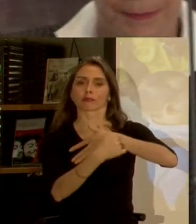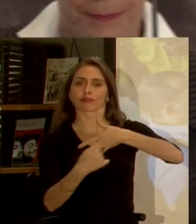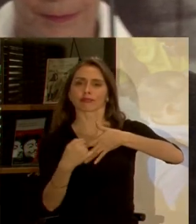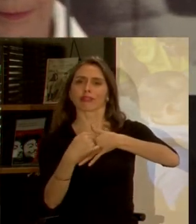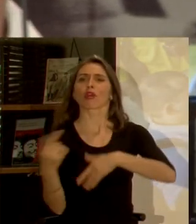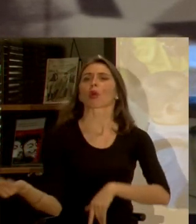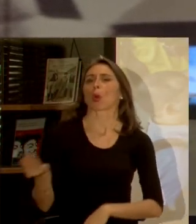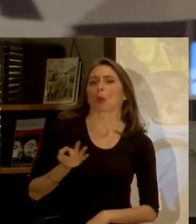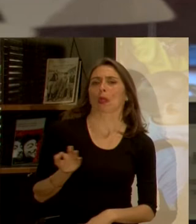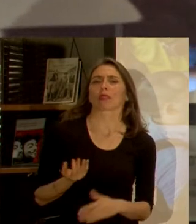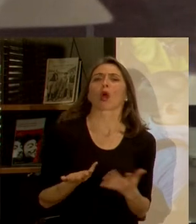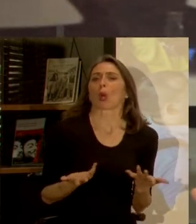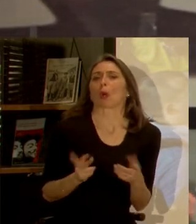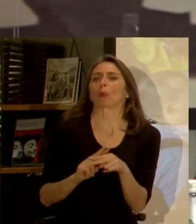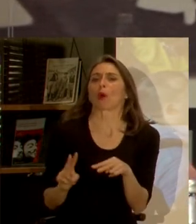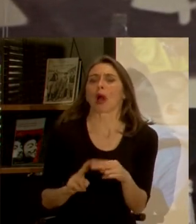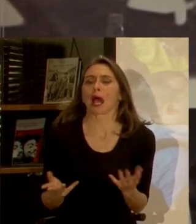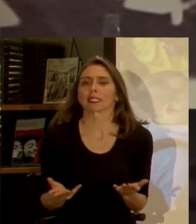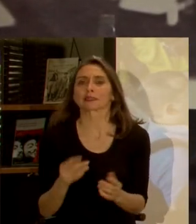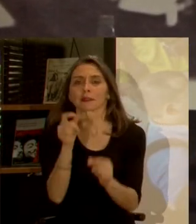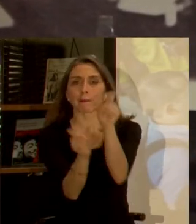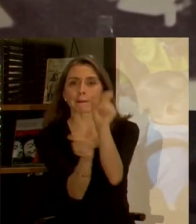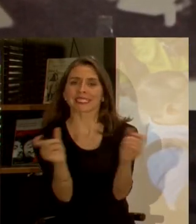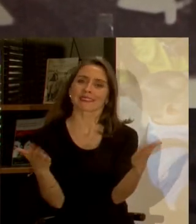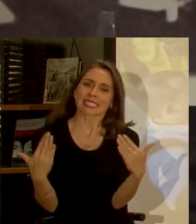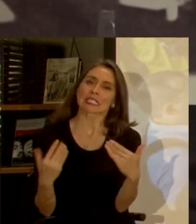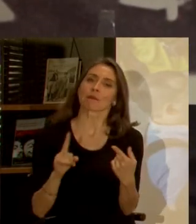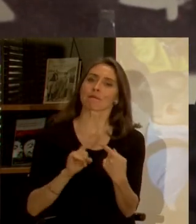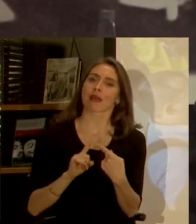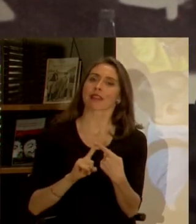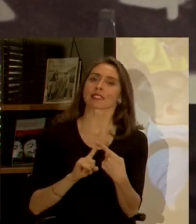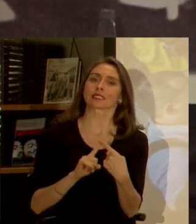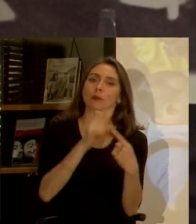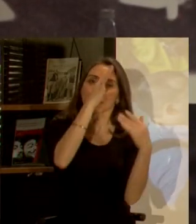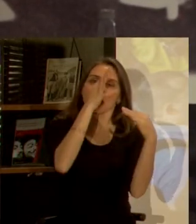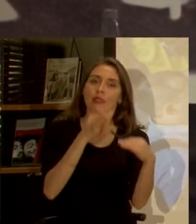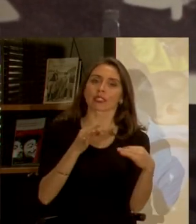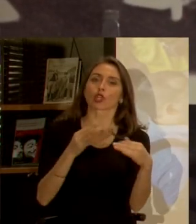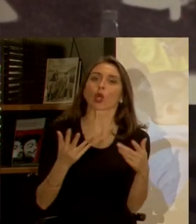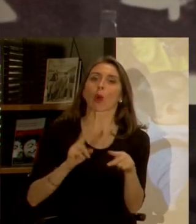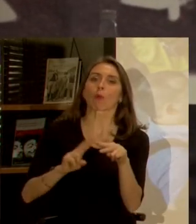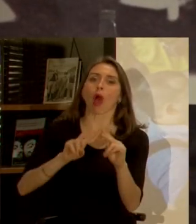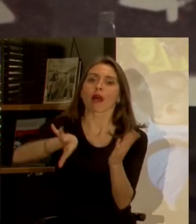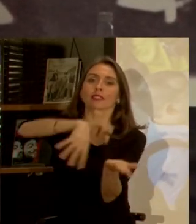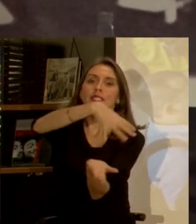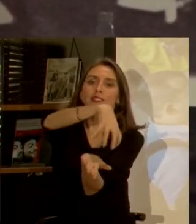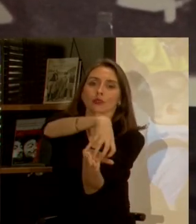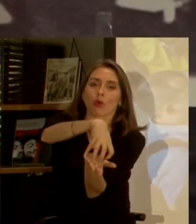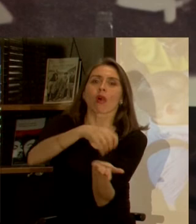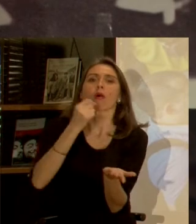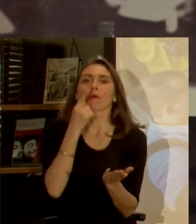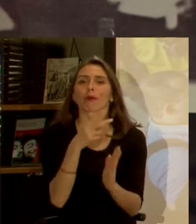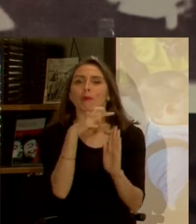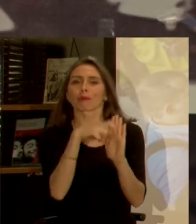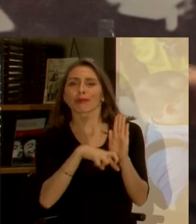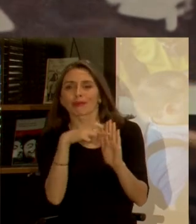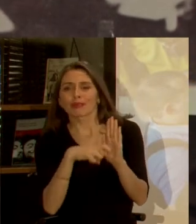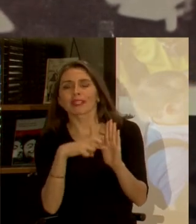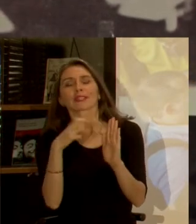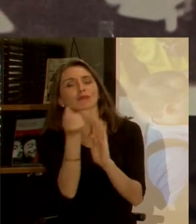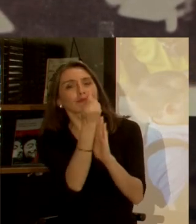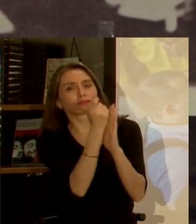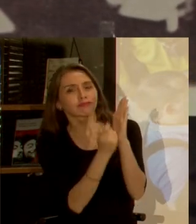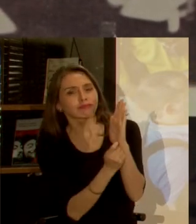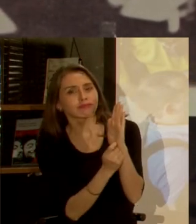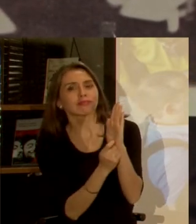contar un poco cómo hacer que la gente participe más en estas decisiones urbanas y qué proyectos y qué iniciativas o diseños